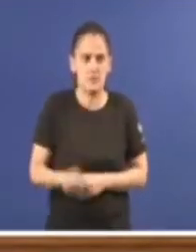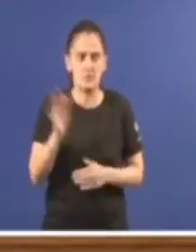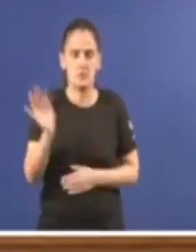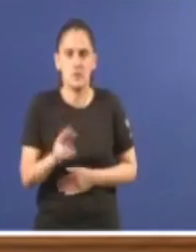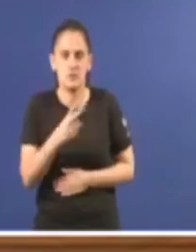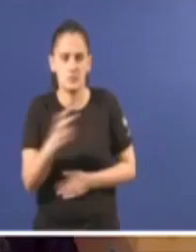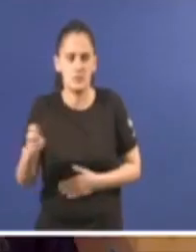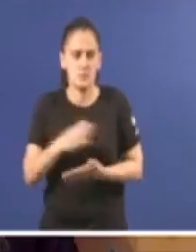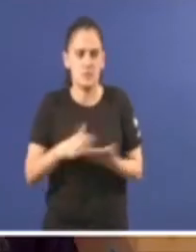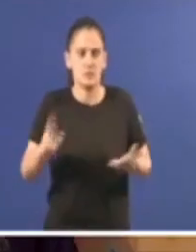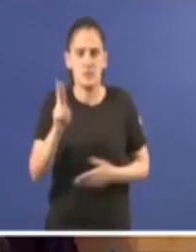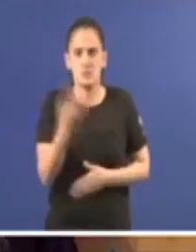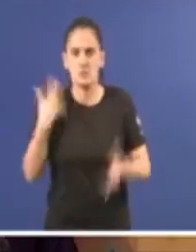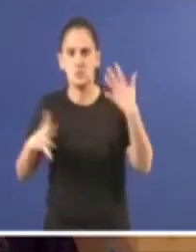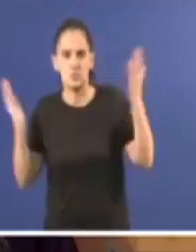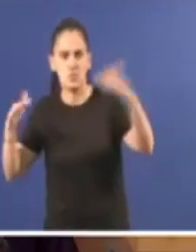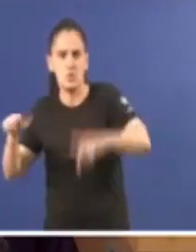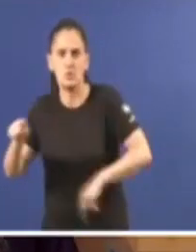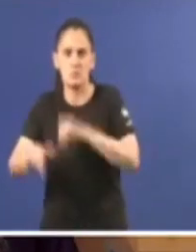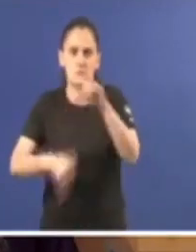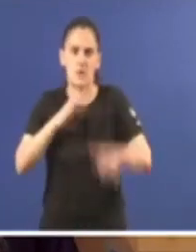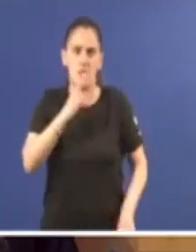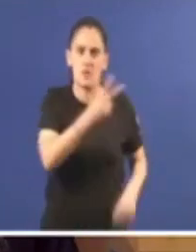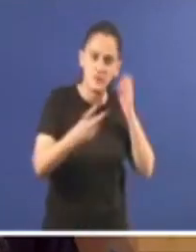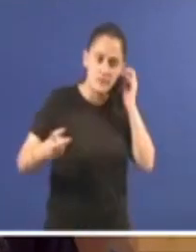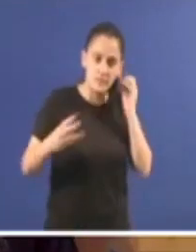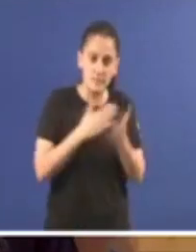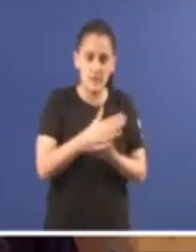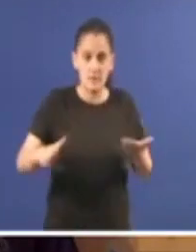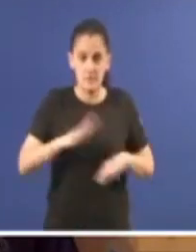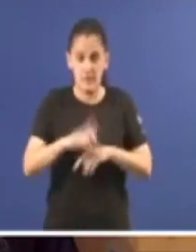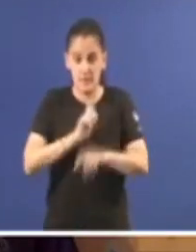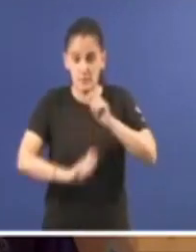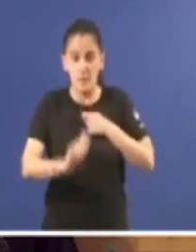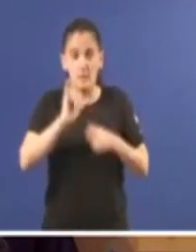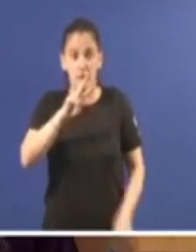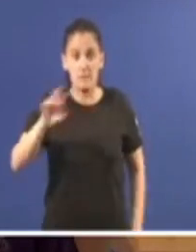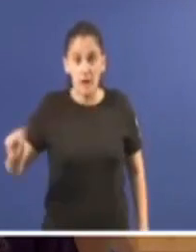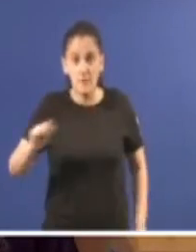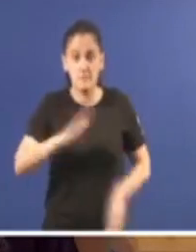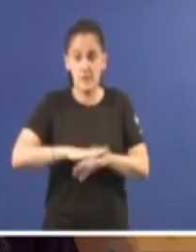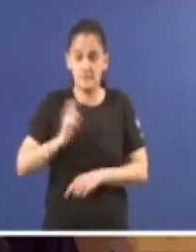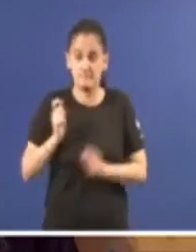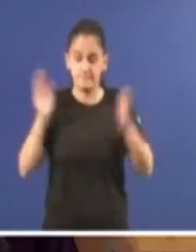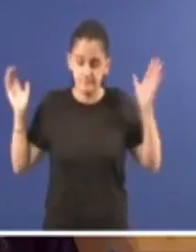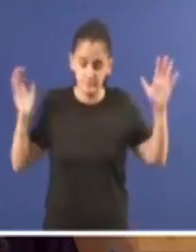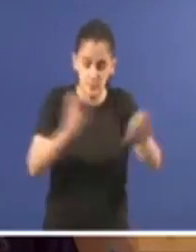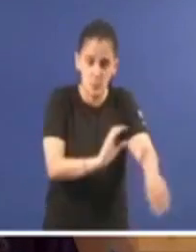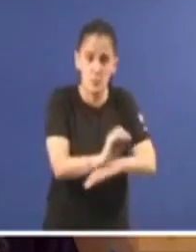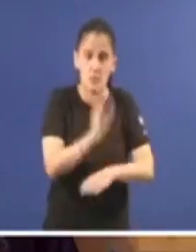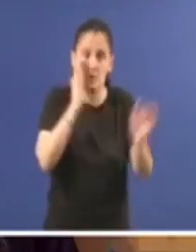euros. E vostedes xa non ten excusas. Utilice esos 200 millóns de euros da devolución do IBE para destinarlo a atención primaria.